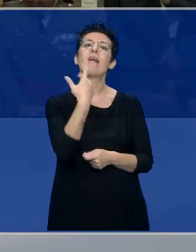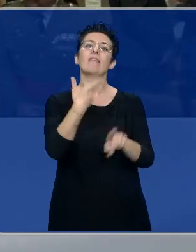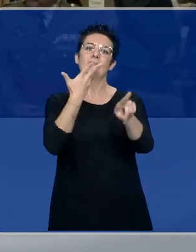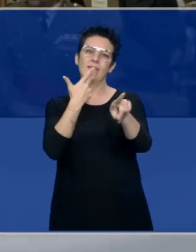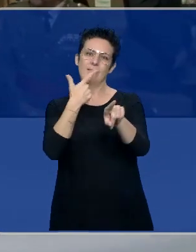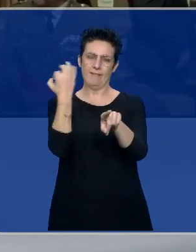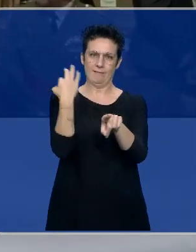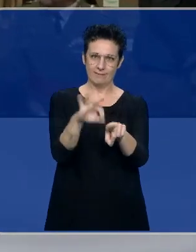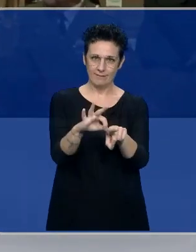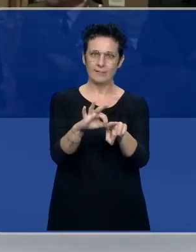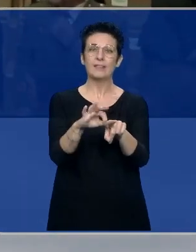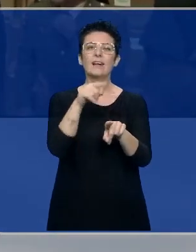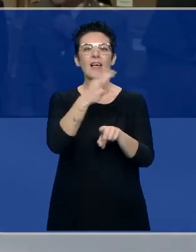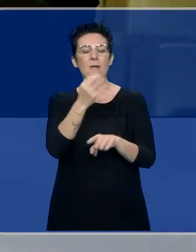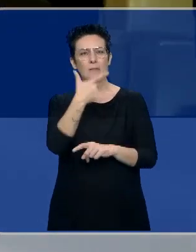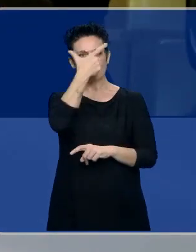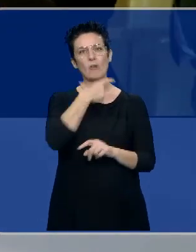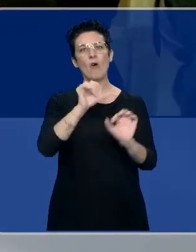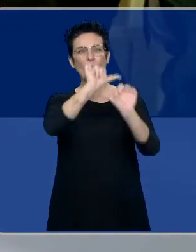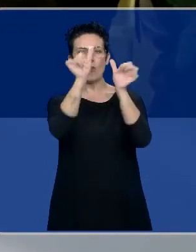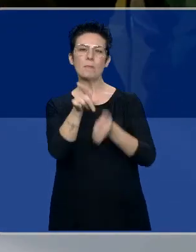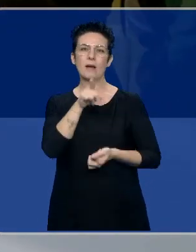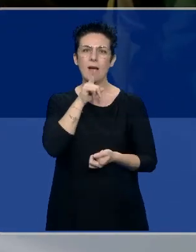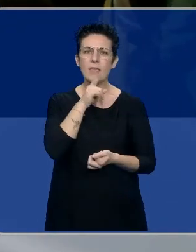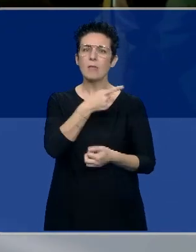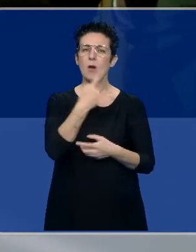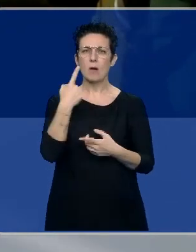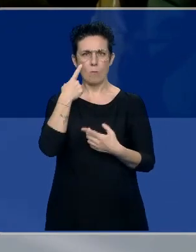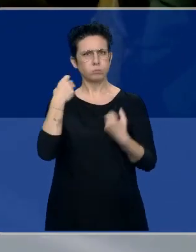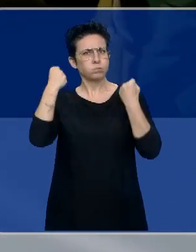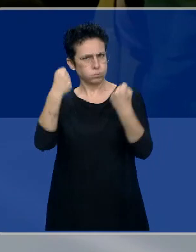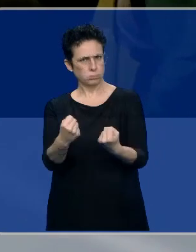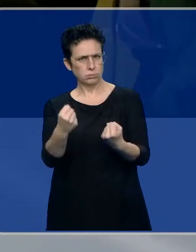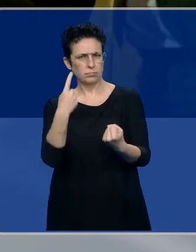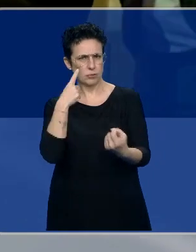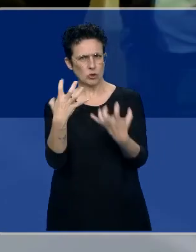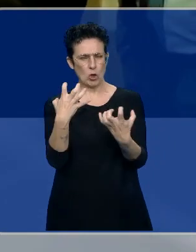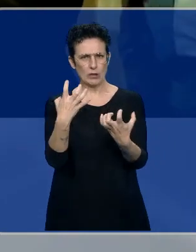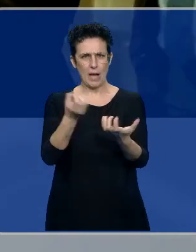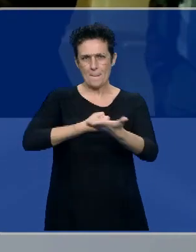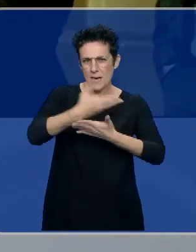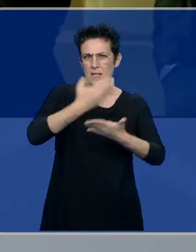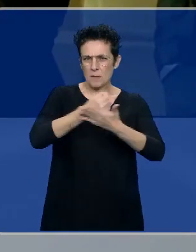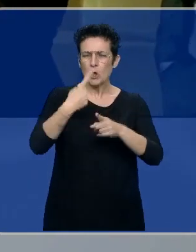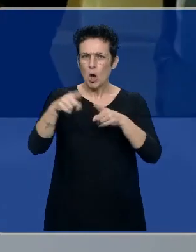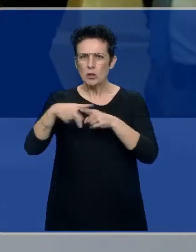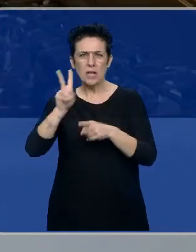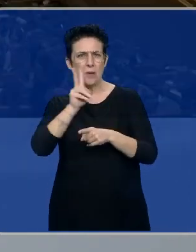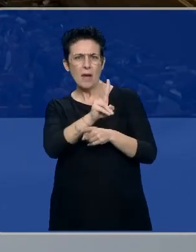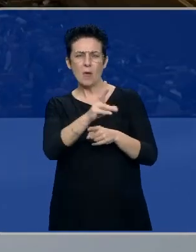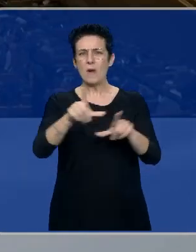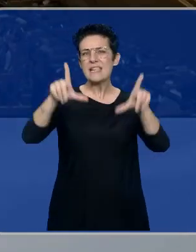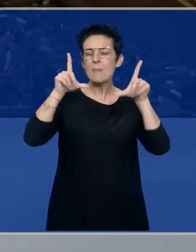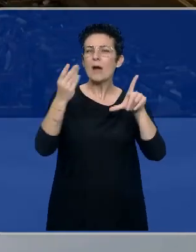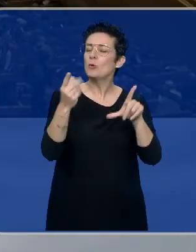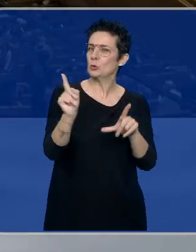de una manera, bueno, callada, es verdad, que tienen notoriedad en los medios de comunicación, pero que están haciendo muchas cosas por el desarrollo